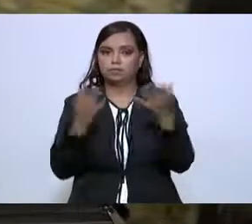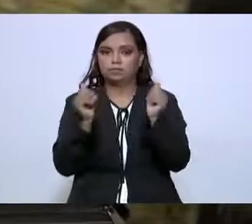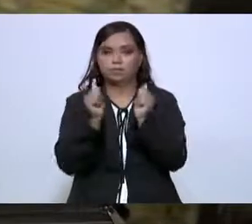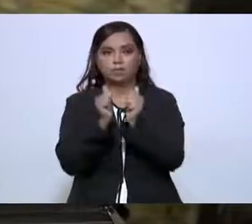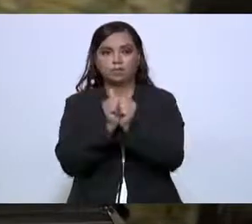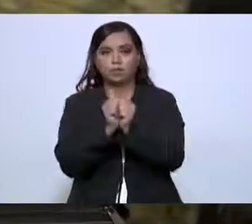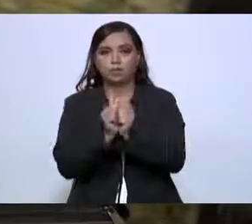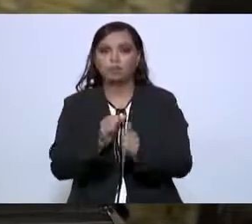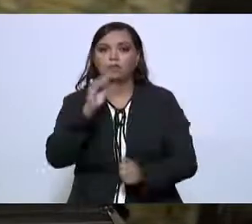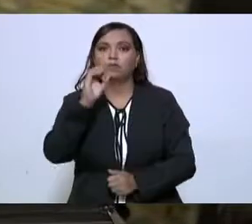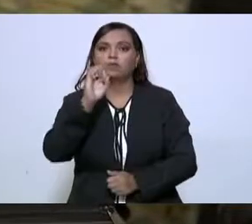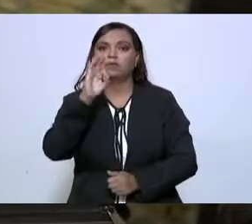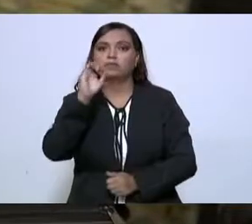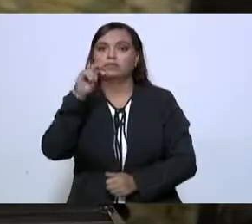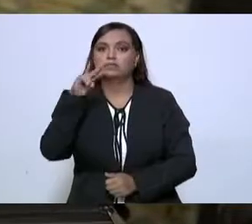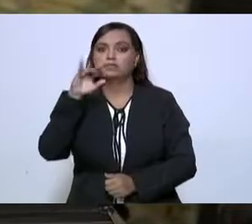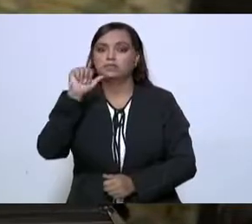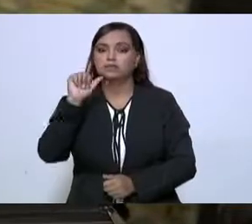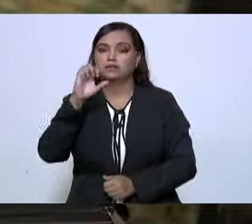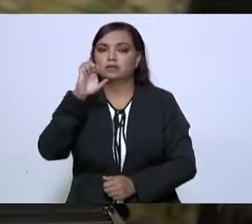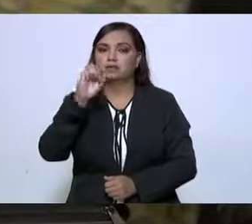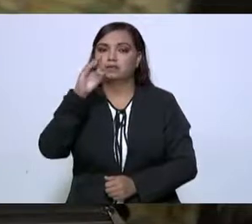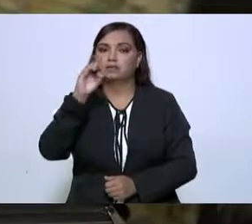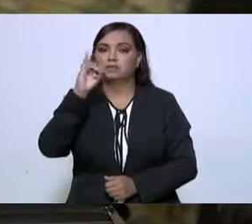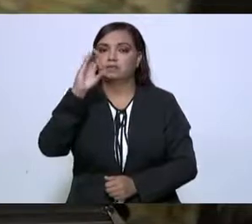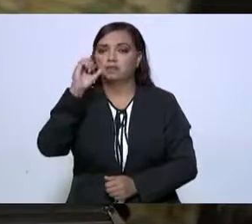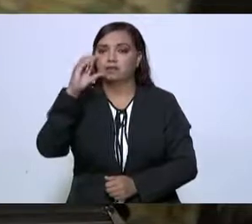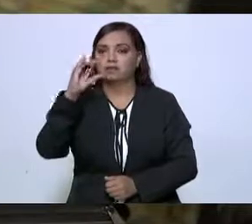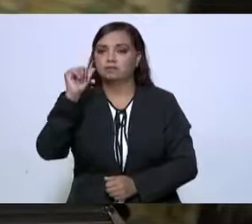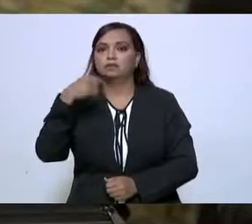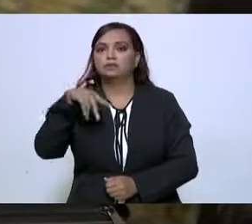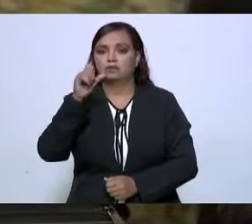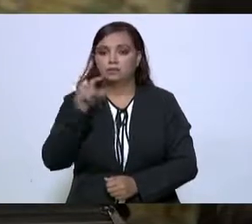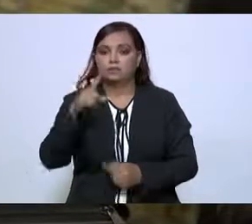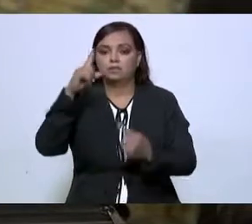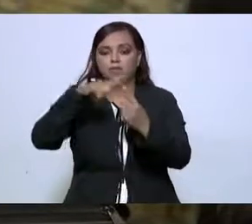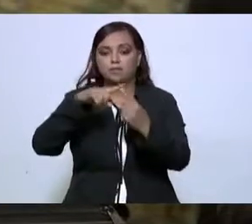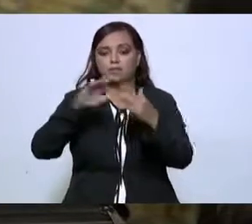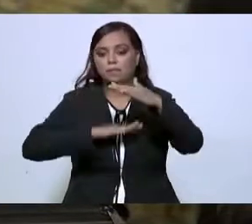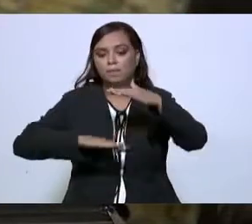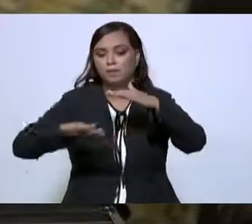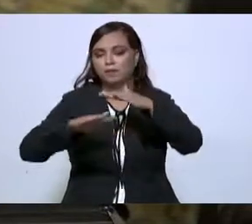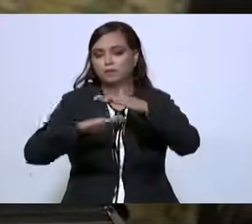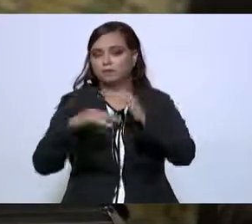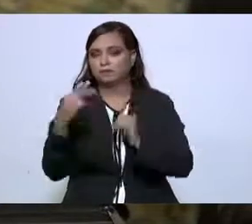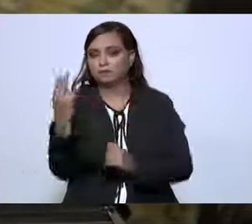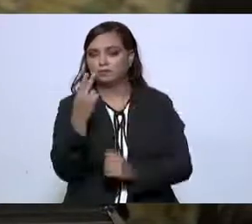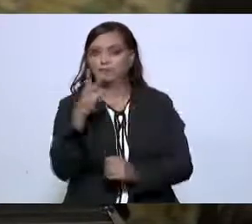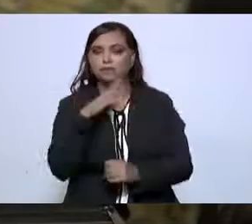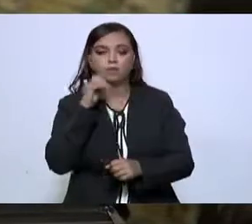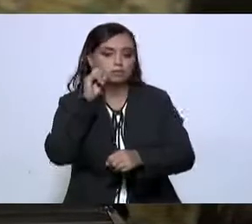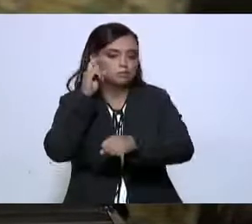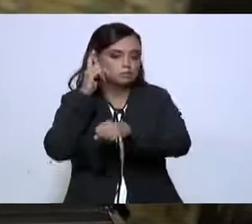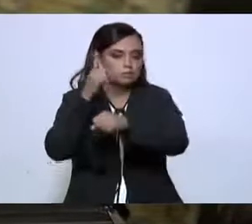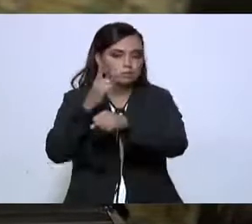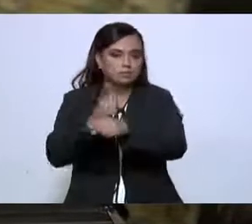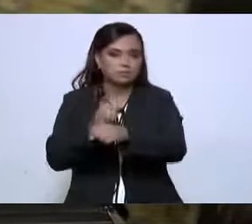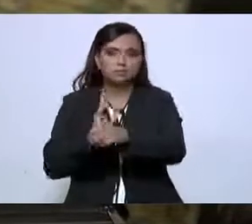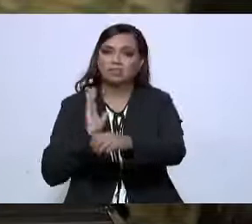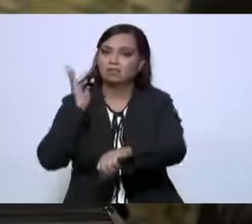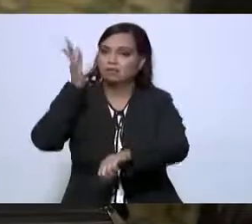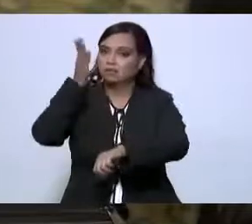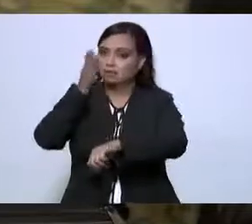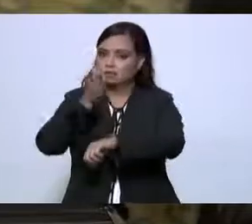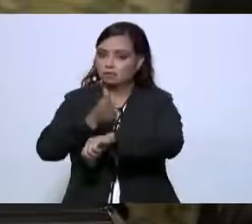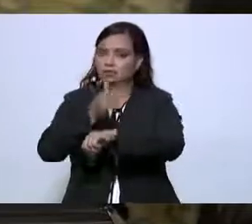eficacia y eficiencia. Por supuesto, una tarea fundamental es la detección y sanción de